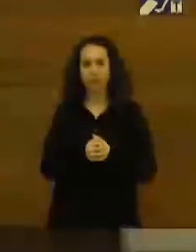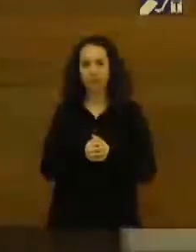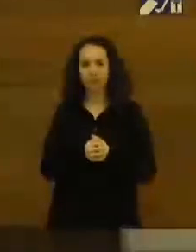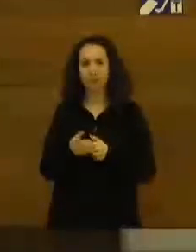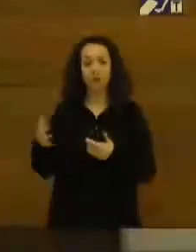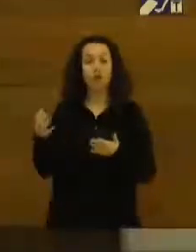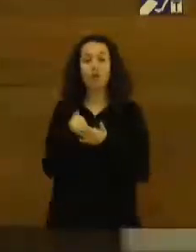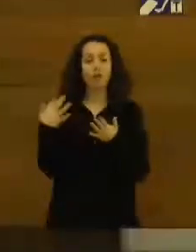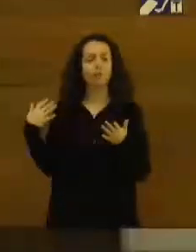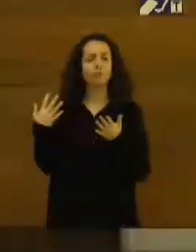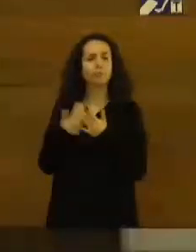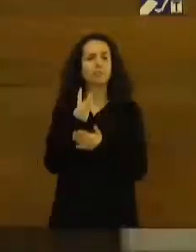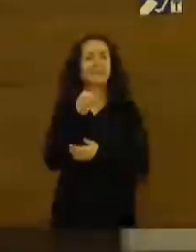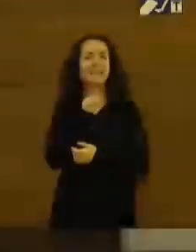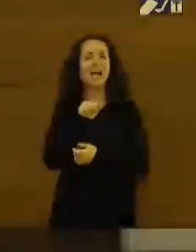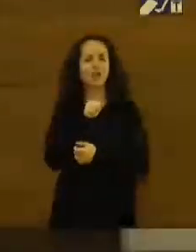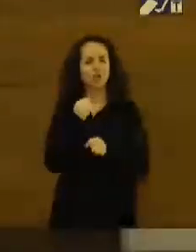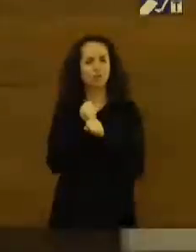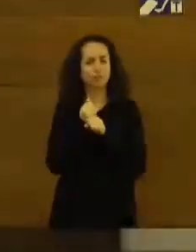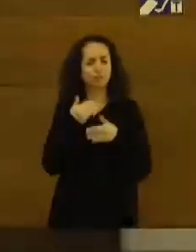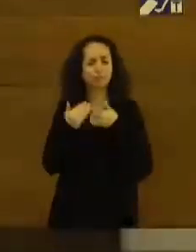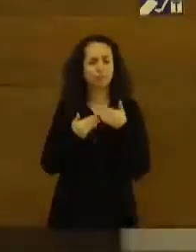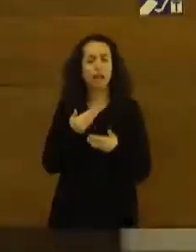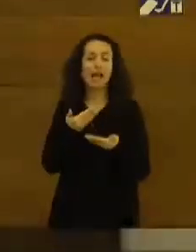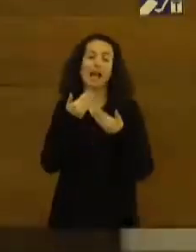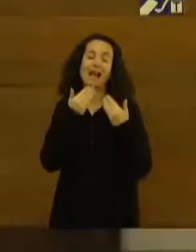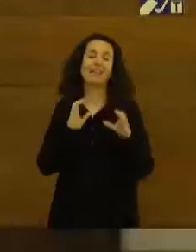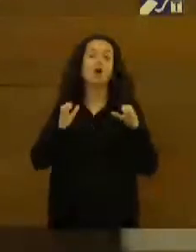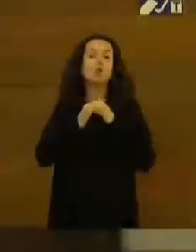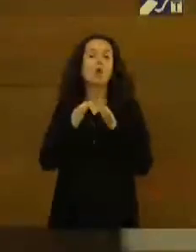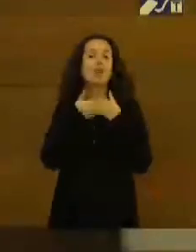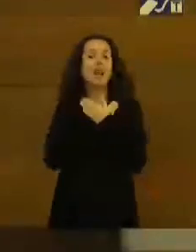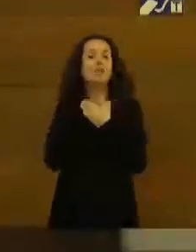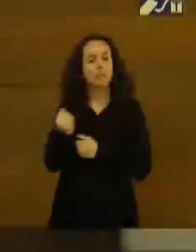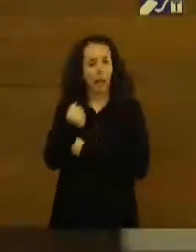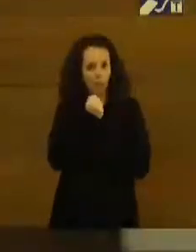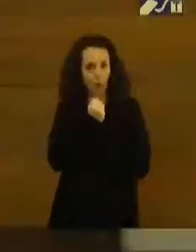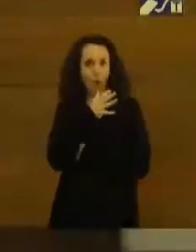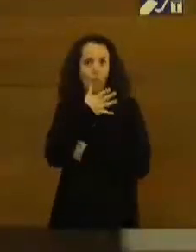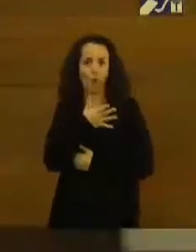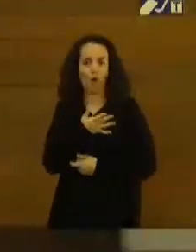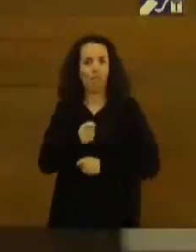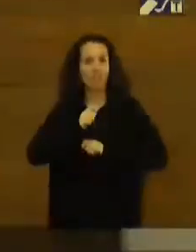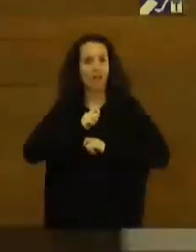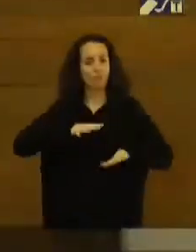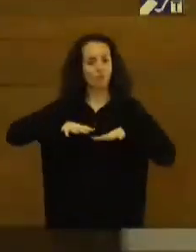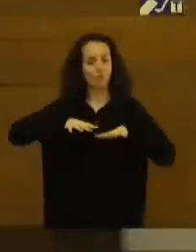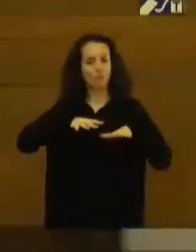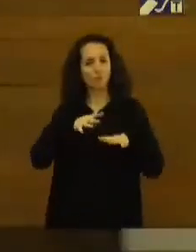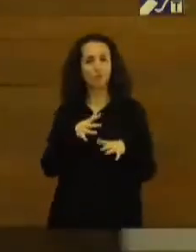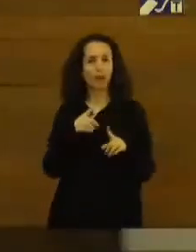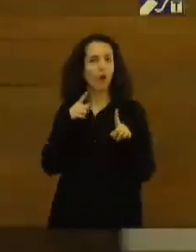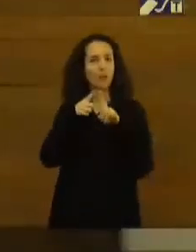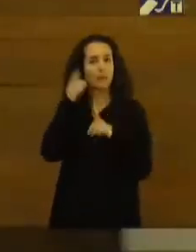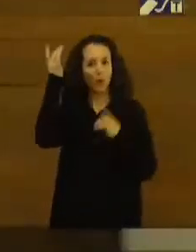venimos desarrollando desde hace 30 años gracias al apoyo del grupo Naturgy que es el que da vida y el que pone en movimiento esas